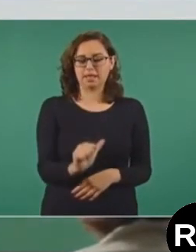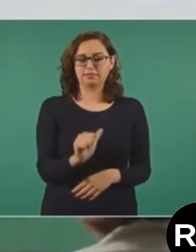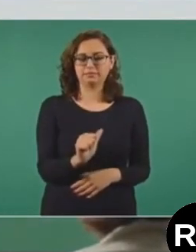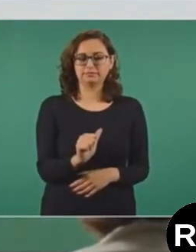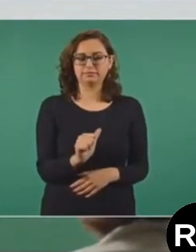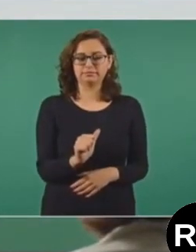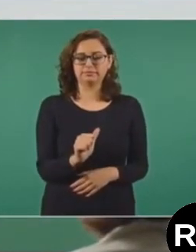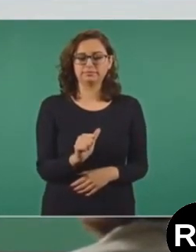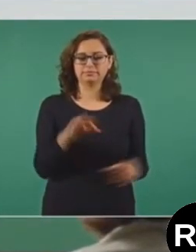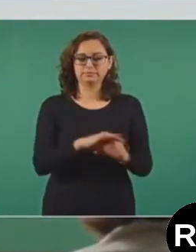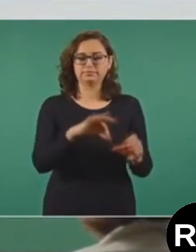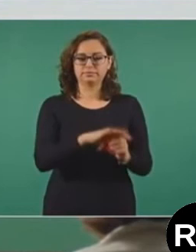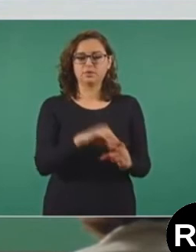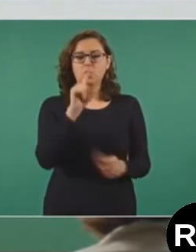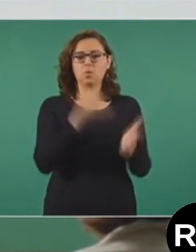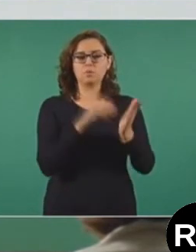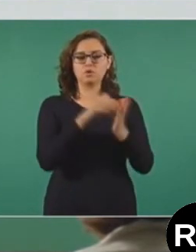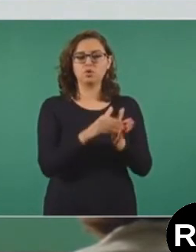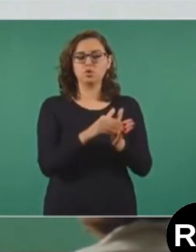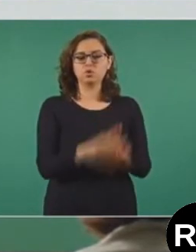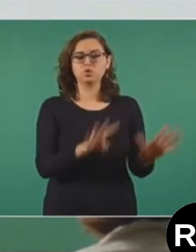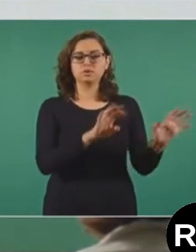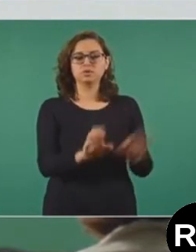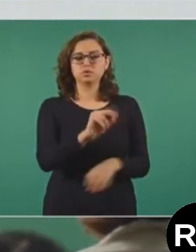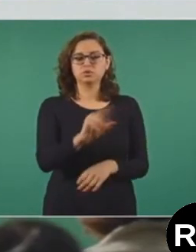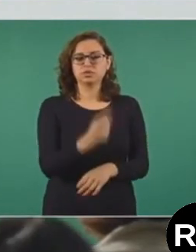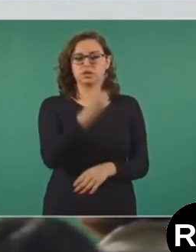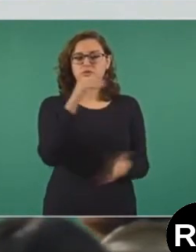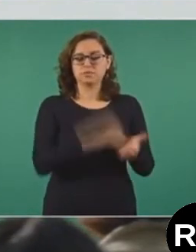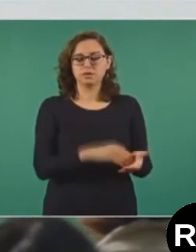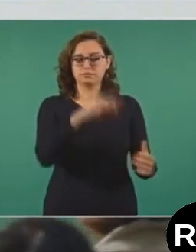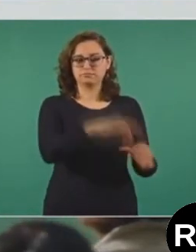un millón 981 mil votos.